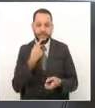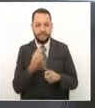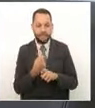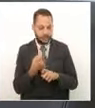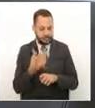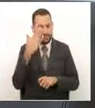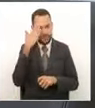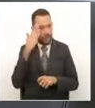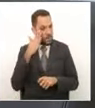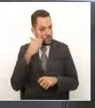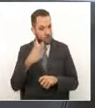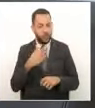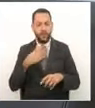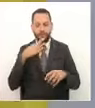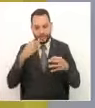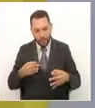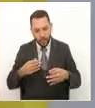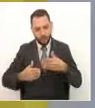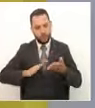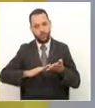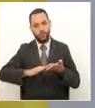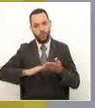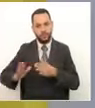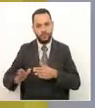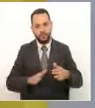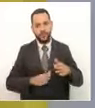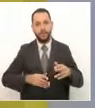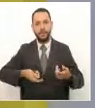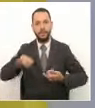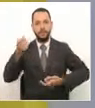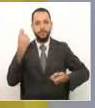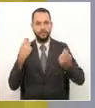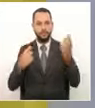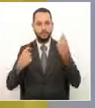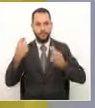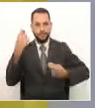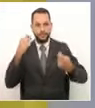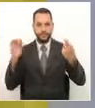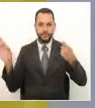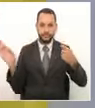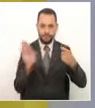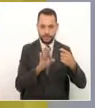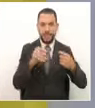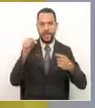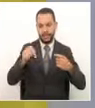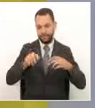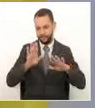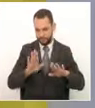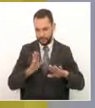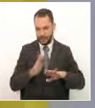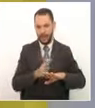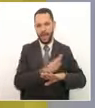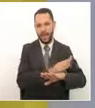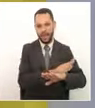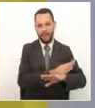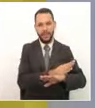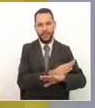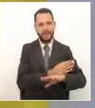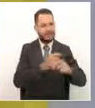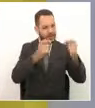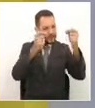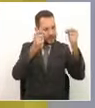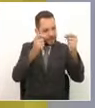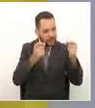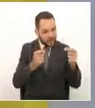adelante vamos a tener muchas dificultades. Hacemos una breve pausa en este programa, pero antes les compartimos los resultados